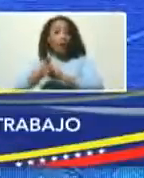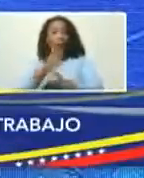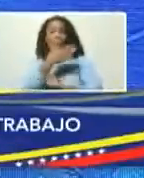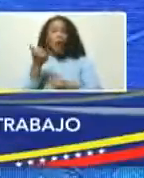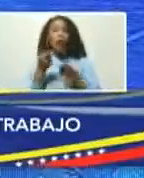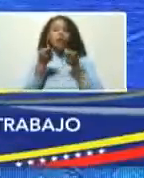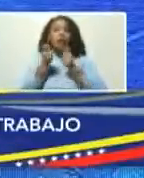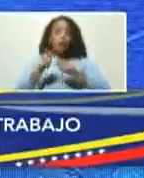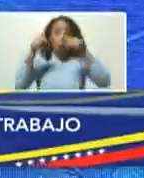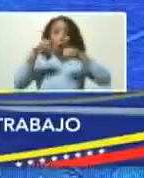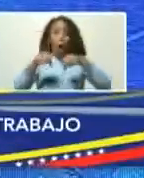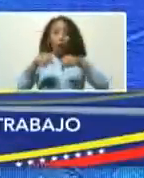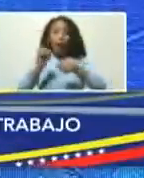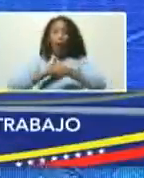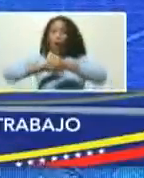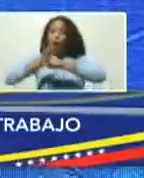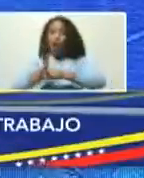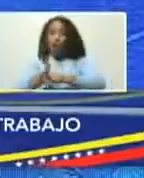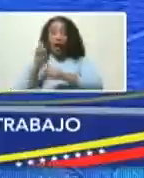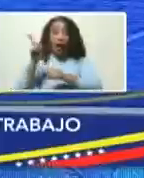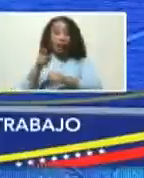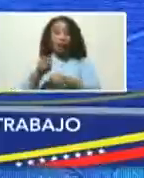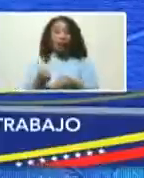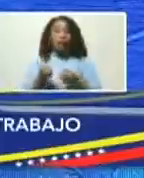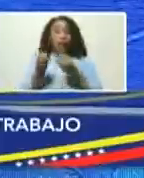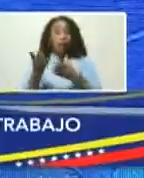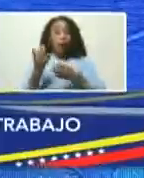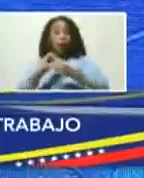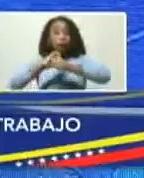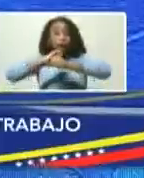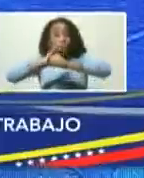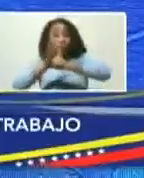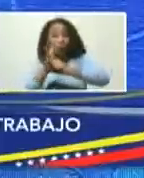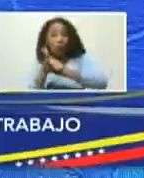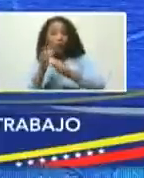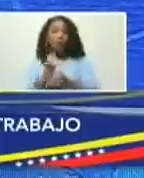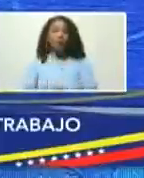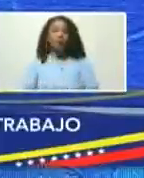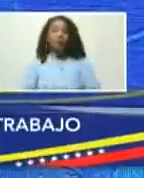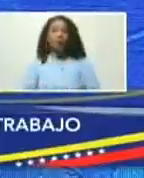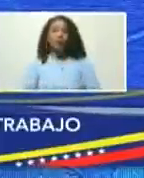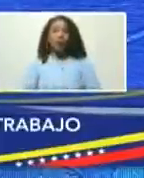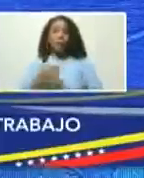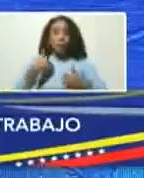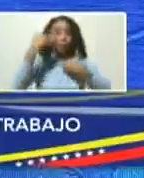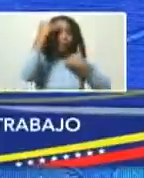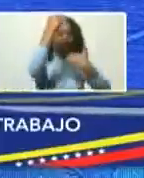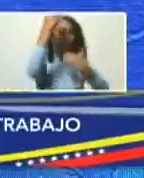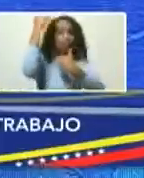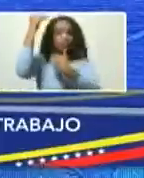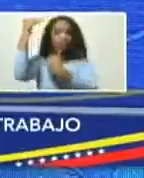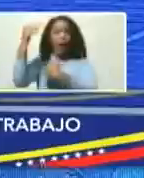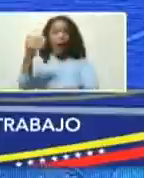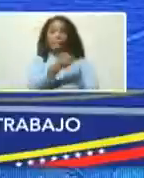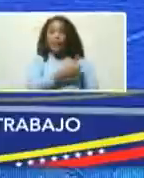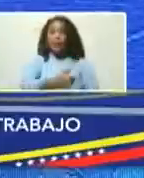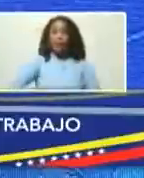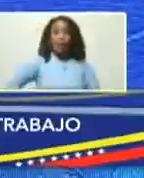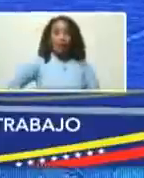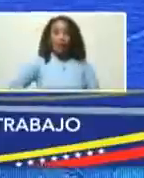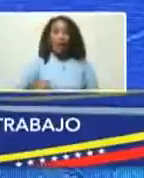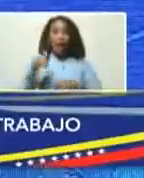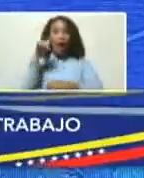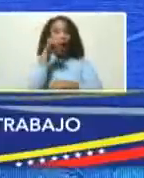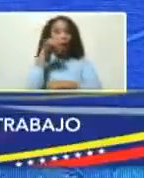tratamientos hoy, coronavirus es corona. Corona es corona. Bueno, mi saludo al presidente de la Cámara